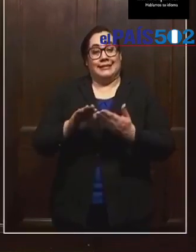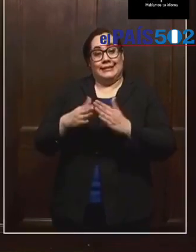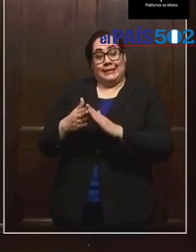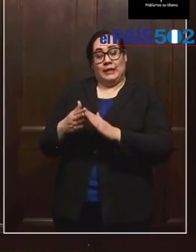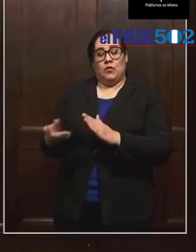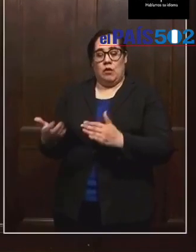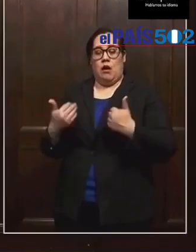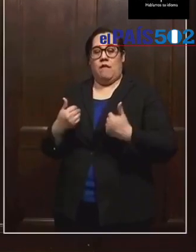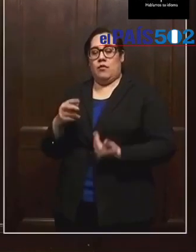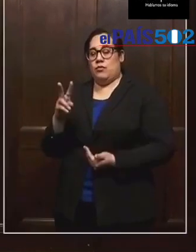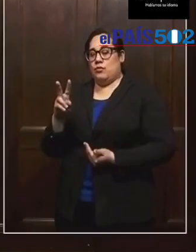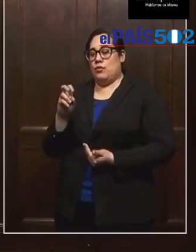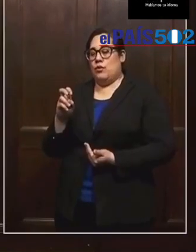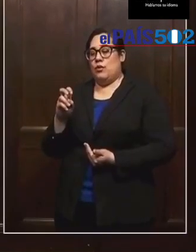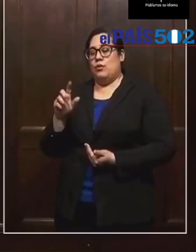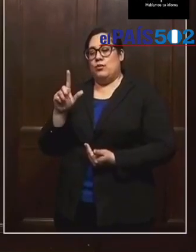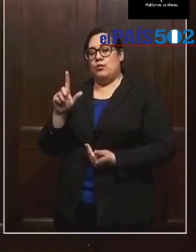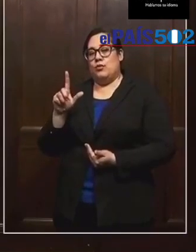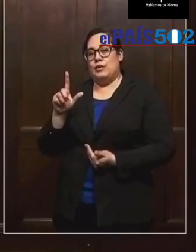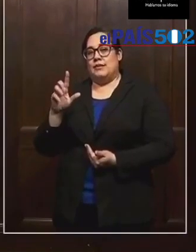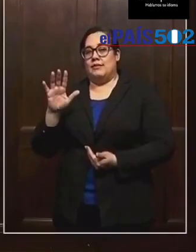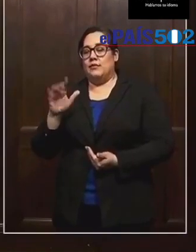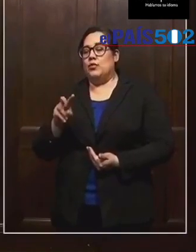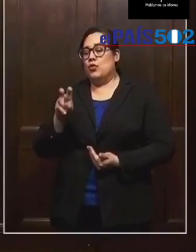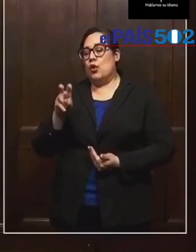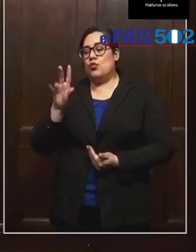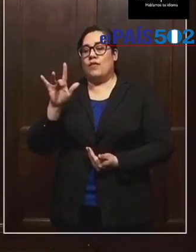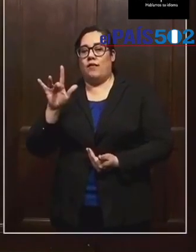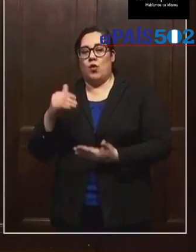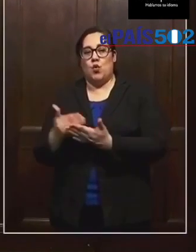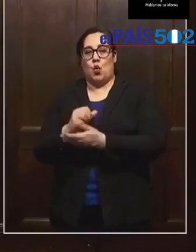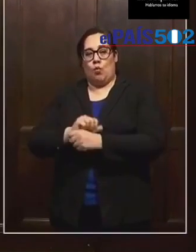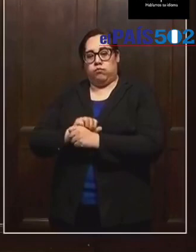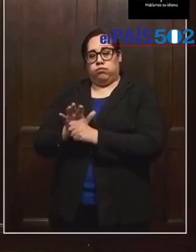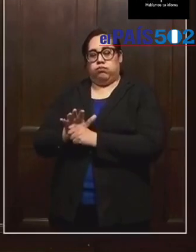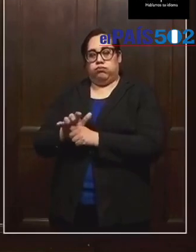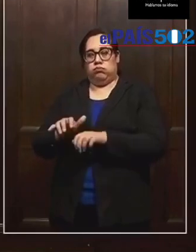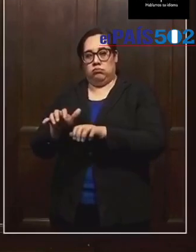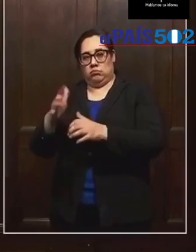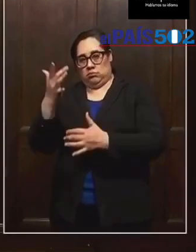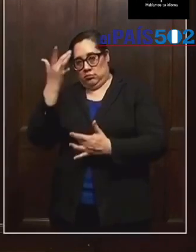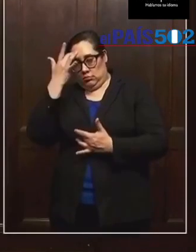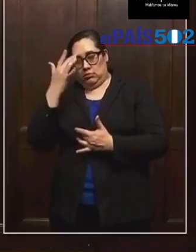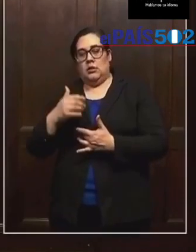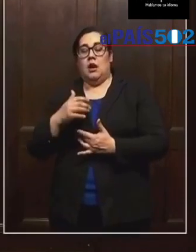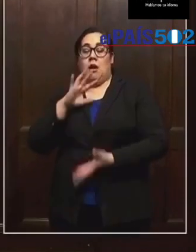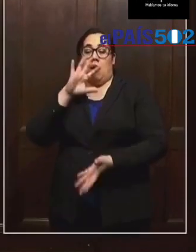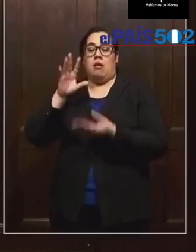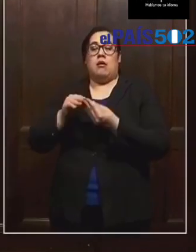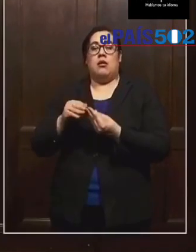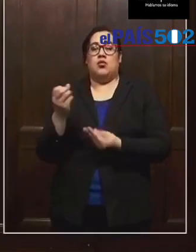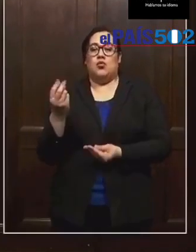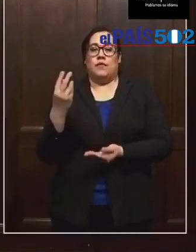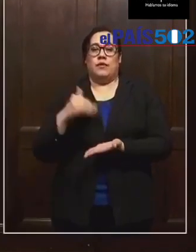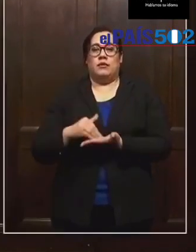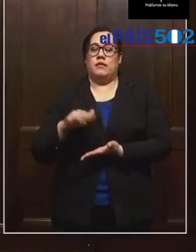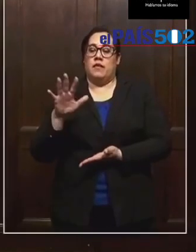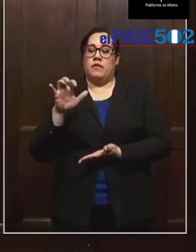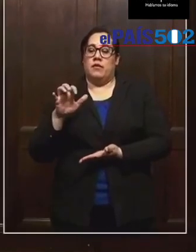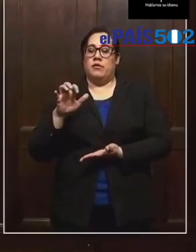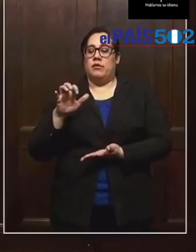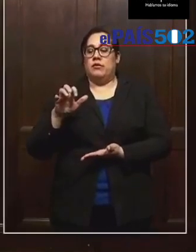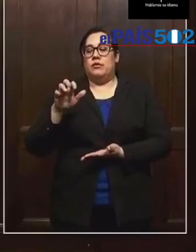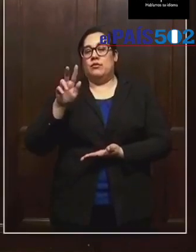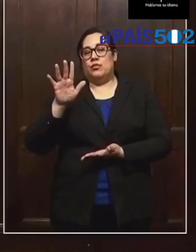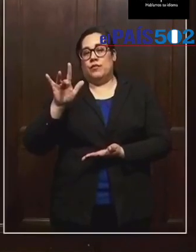tuvimos 225 nuevos casos, llegando a un total de 12,525.